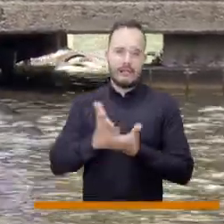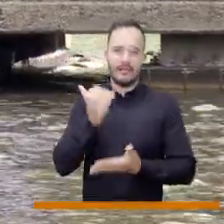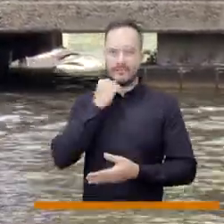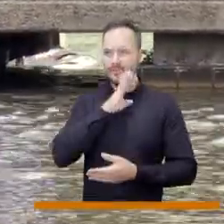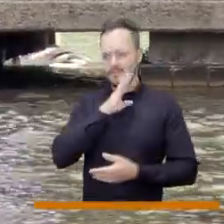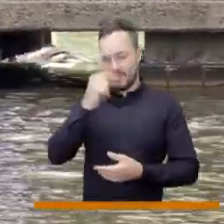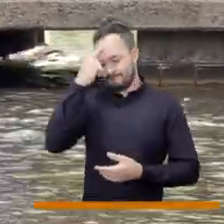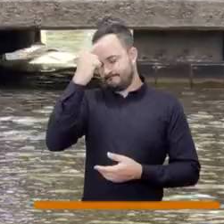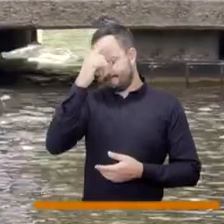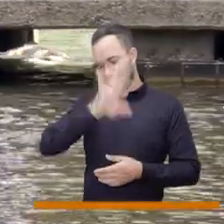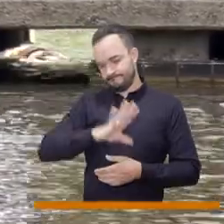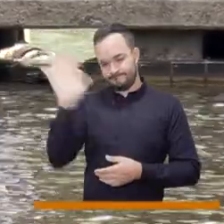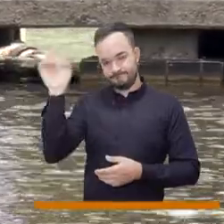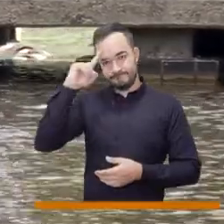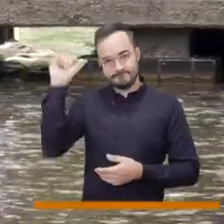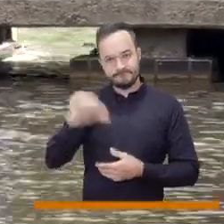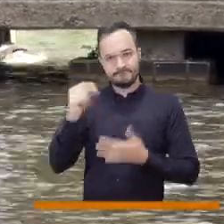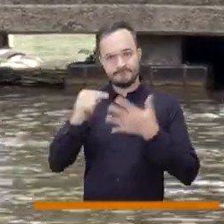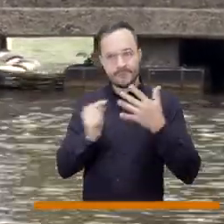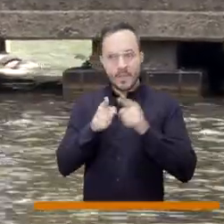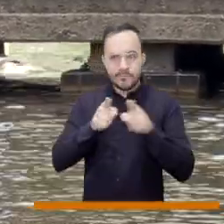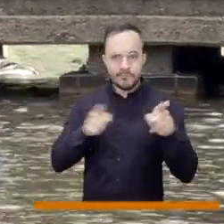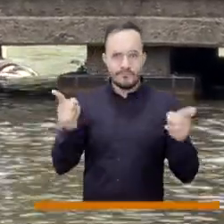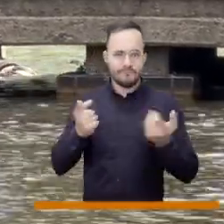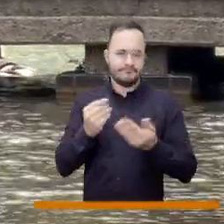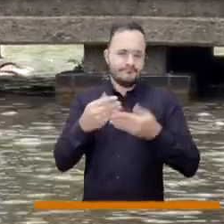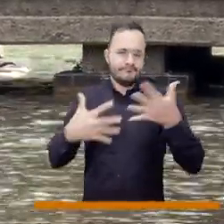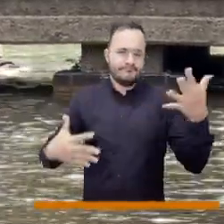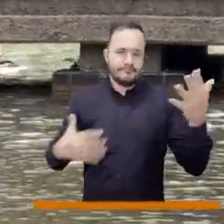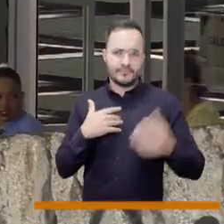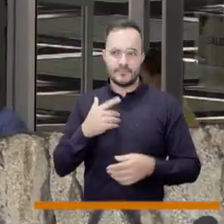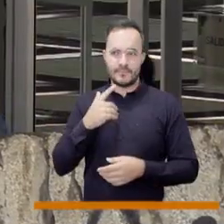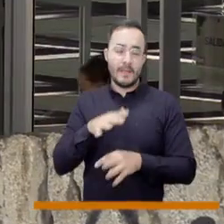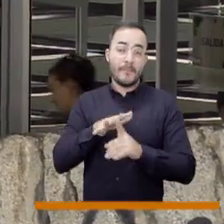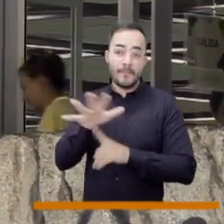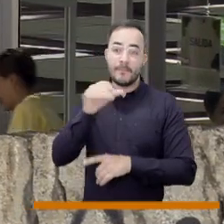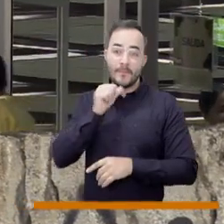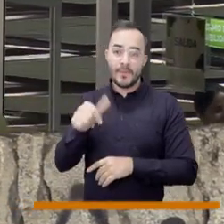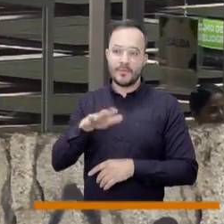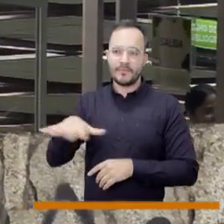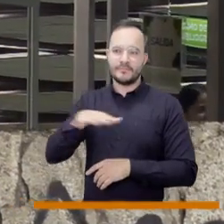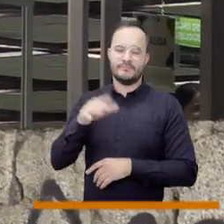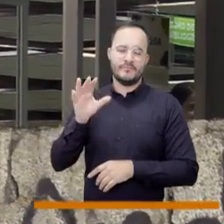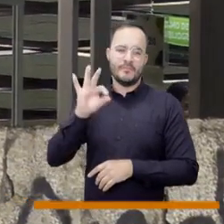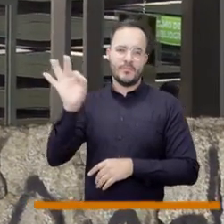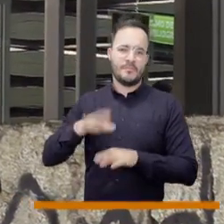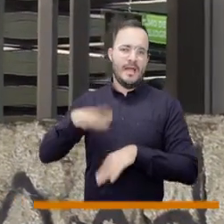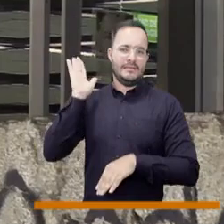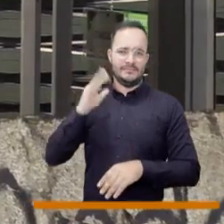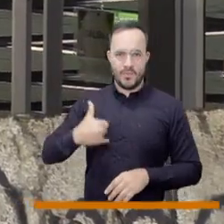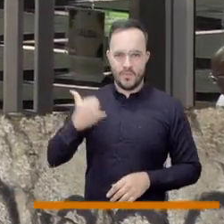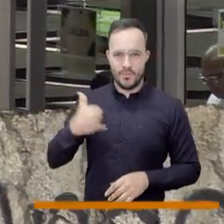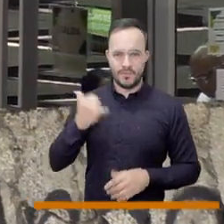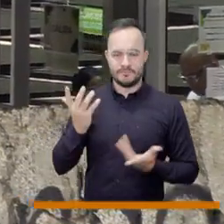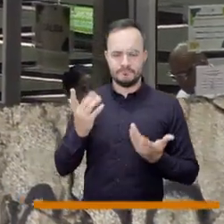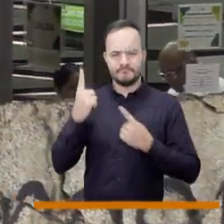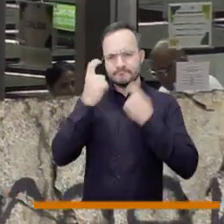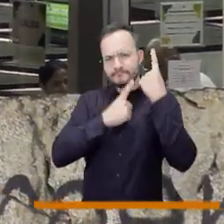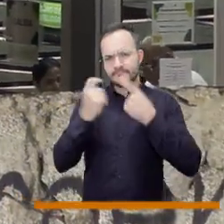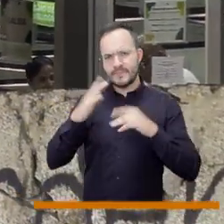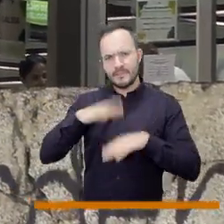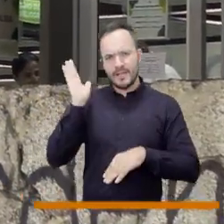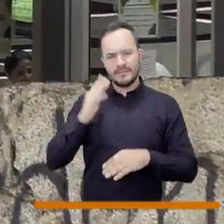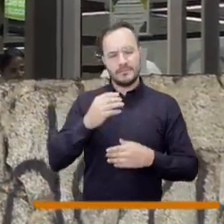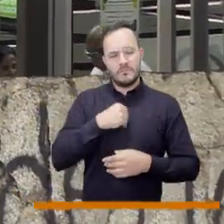enfermedades mentales. Esta es la segunda pandemia que estamos viviendo y que está afectando específicamente a la juventud. Entonces creo que es fundamental pensar